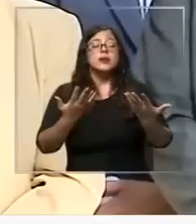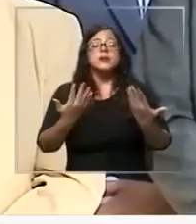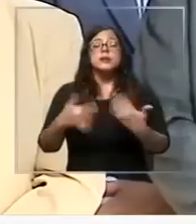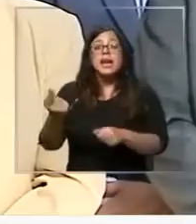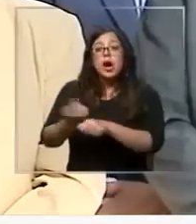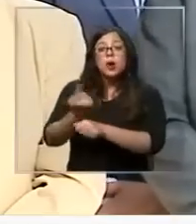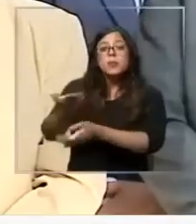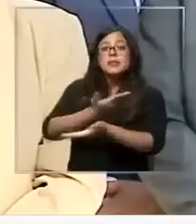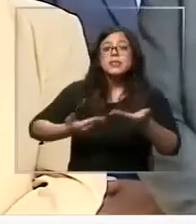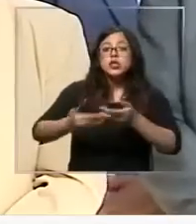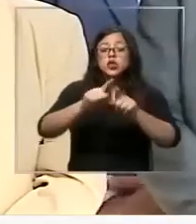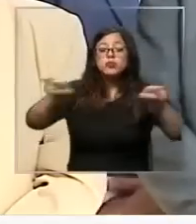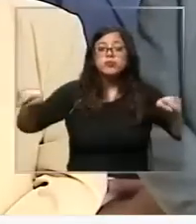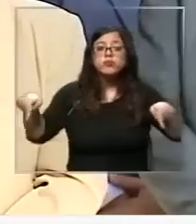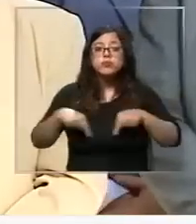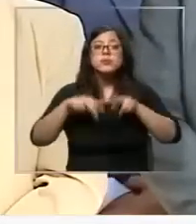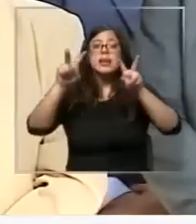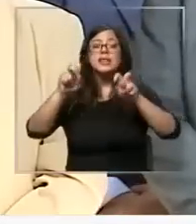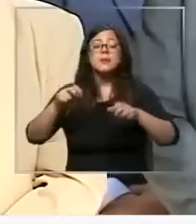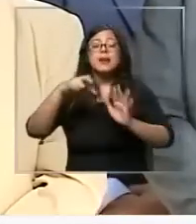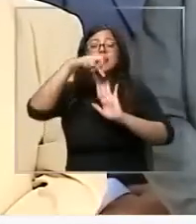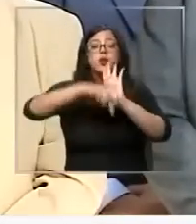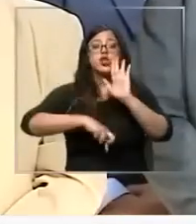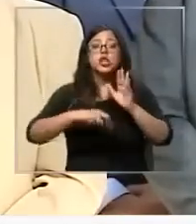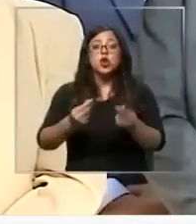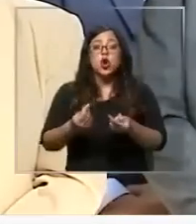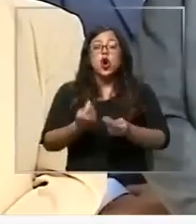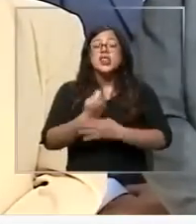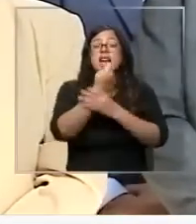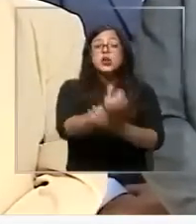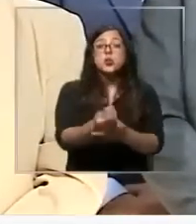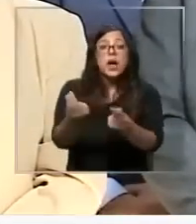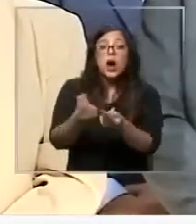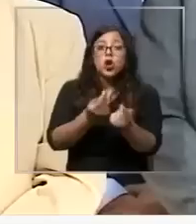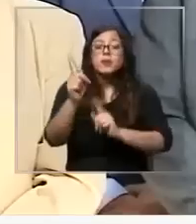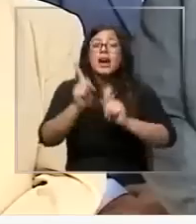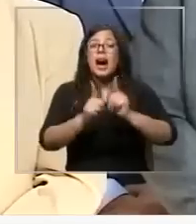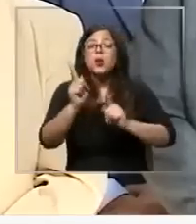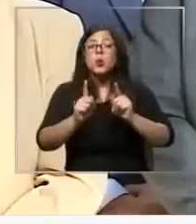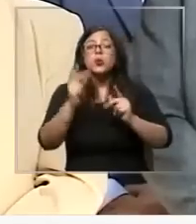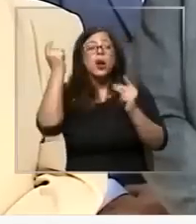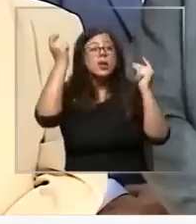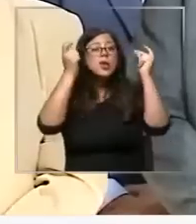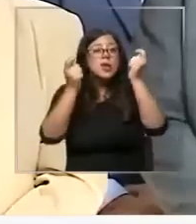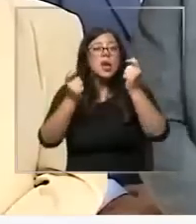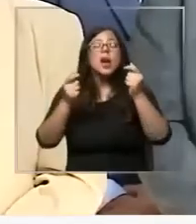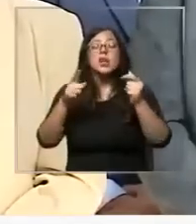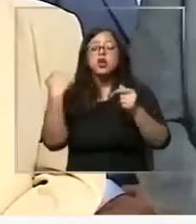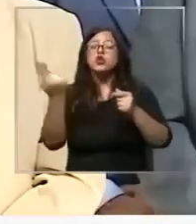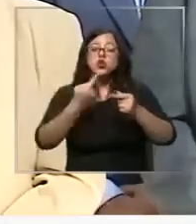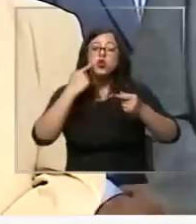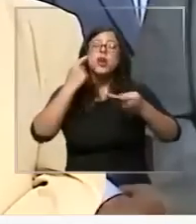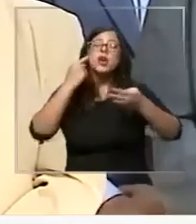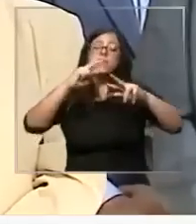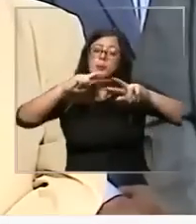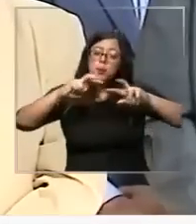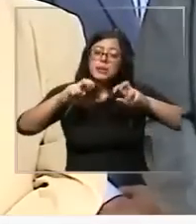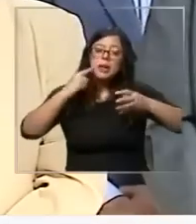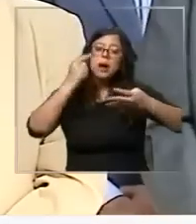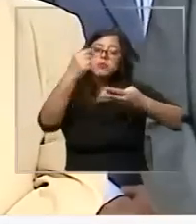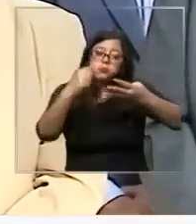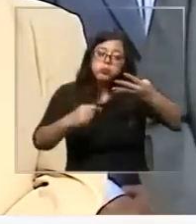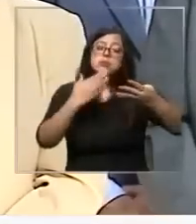sala con motivo del proyecto de ayudas económicas surgieron algunos planteamientos que nosotros quedamos de estudiar, como aquellos relacionados con,